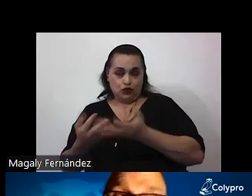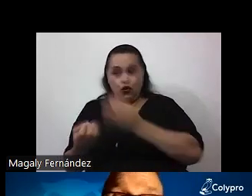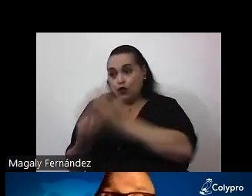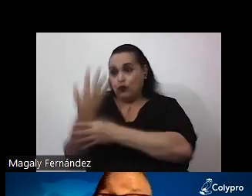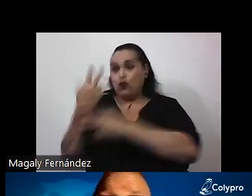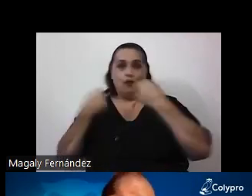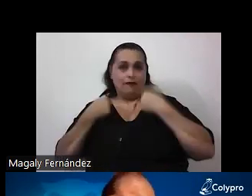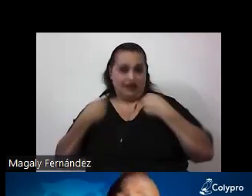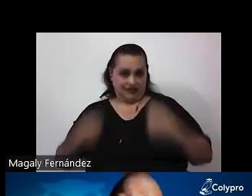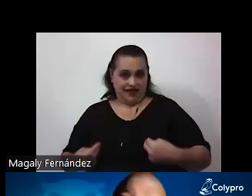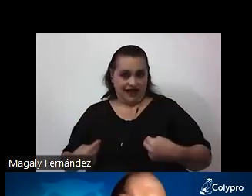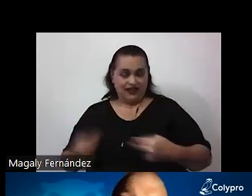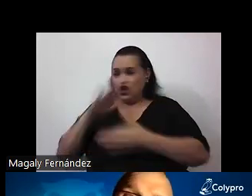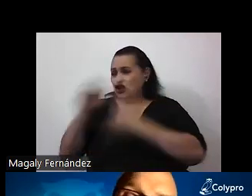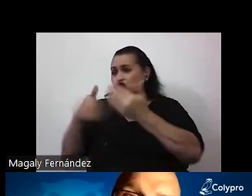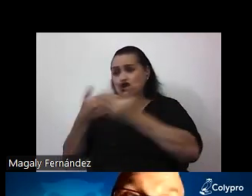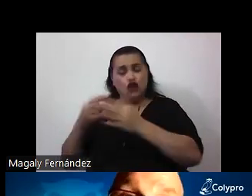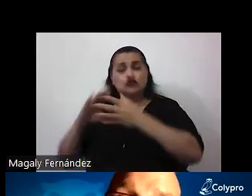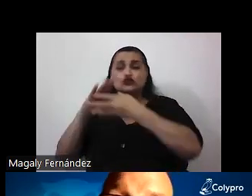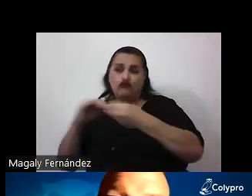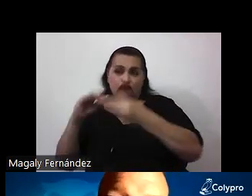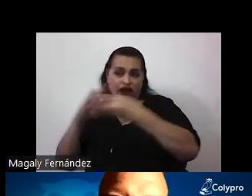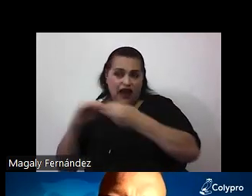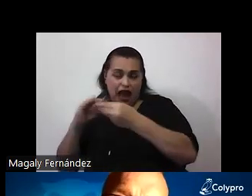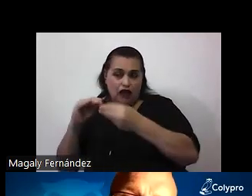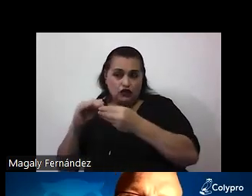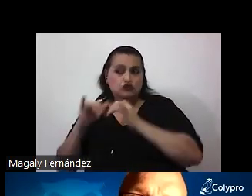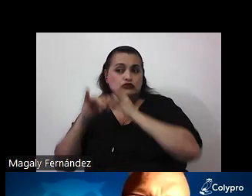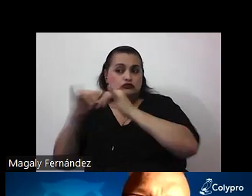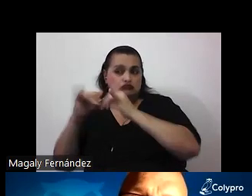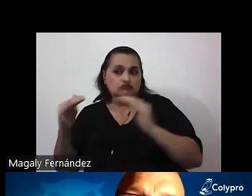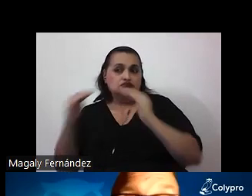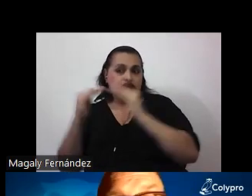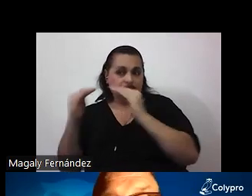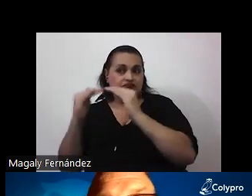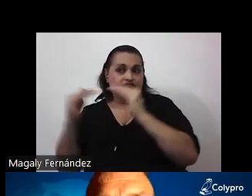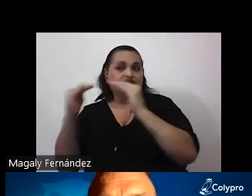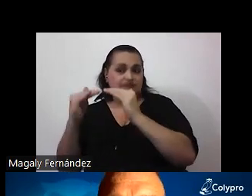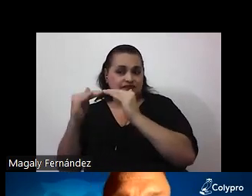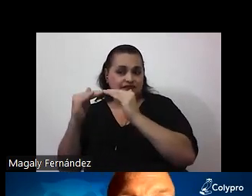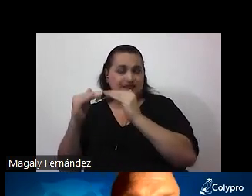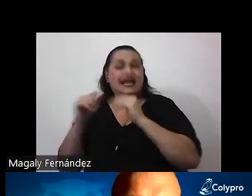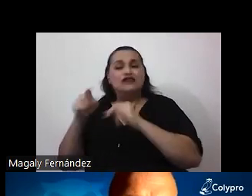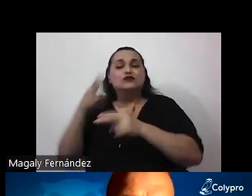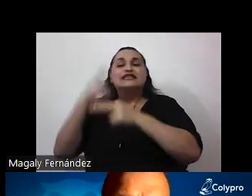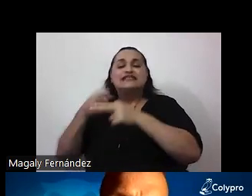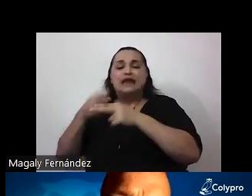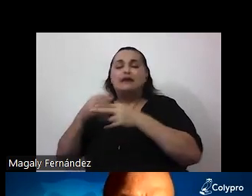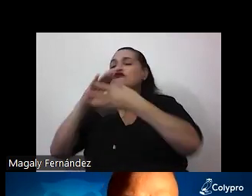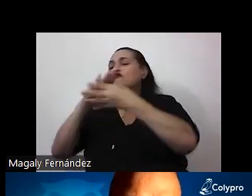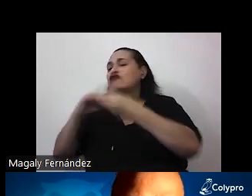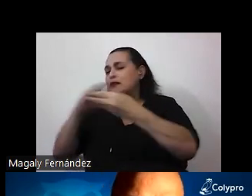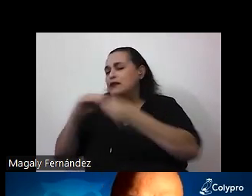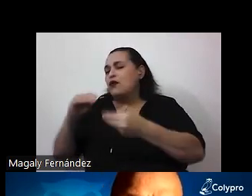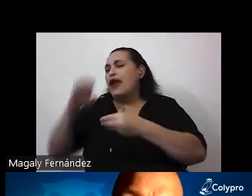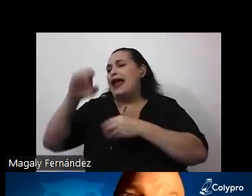Y son todos relatos, equivalentes, equiparables. Esto es lo que se llama el relativismo tistemológico.